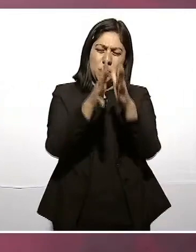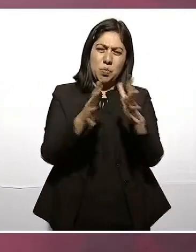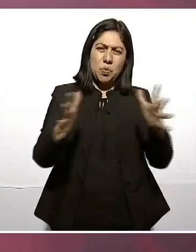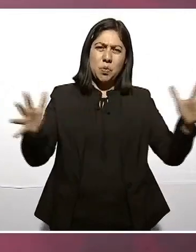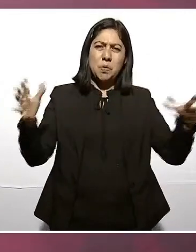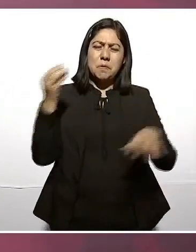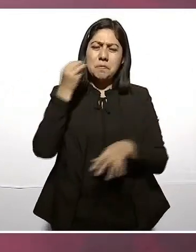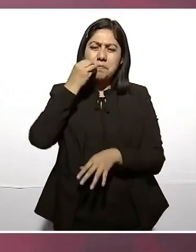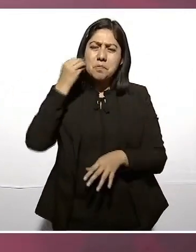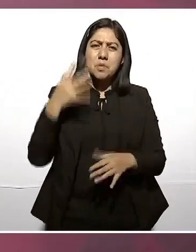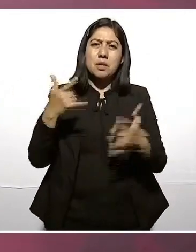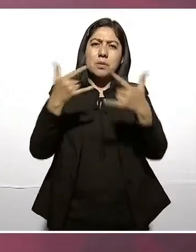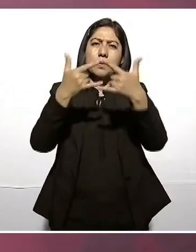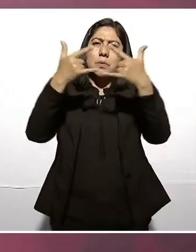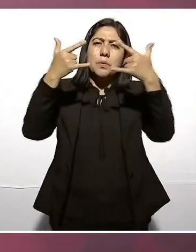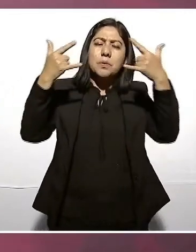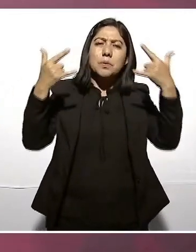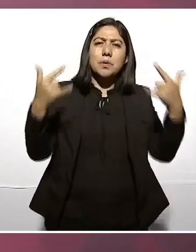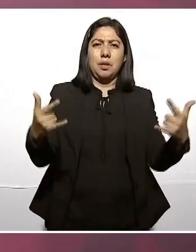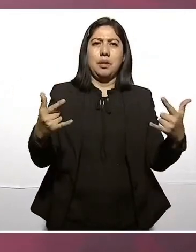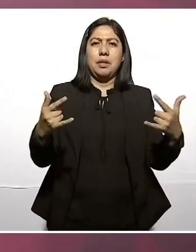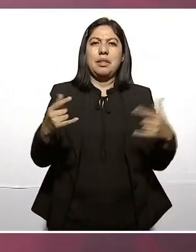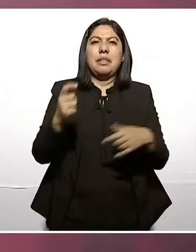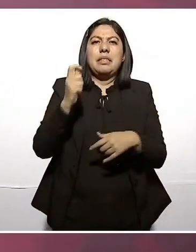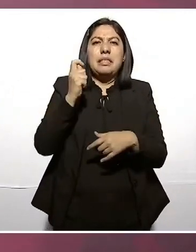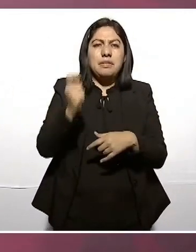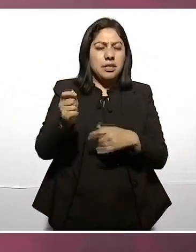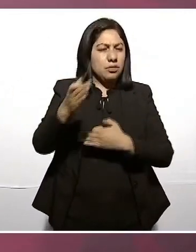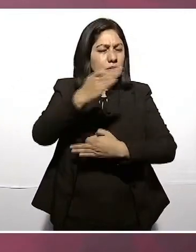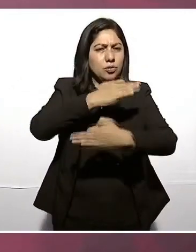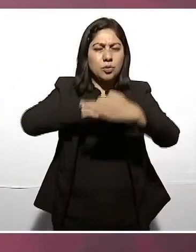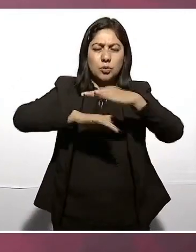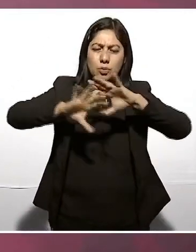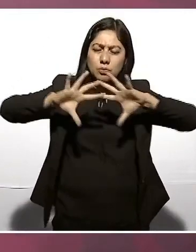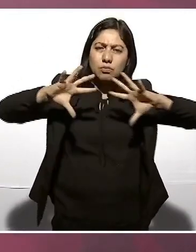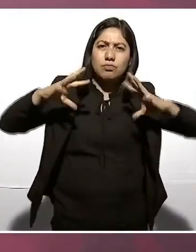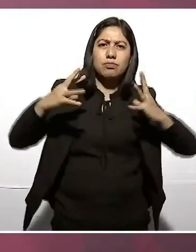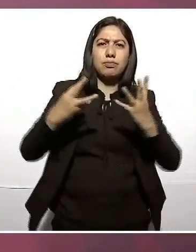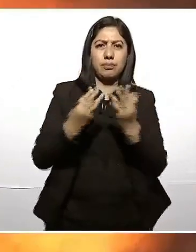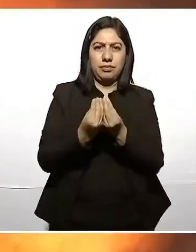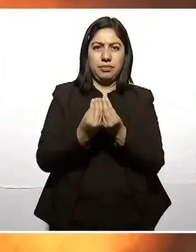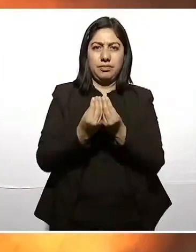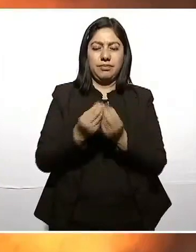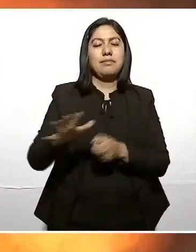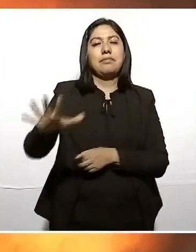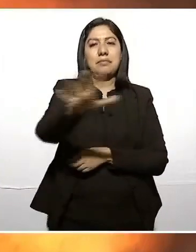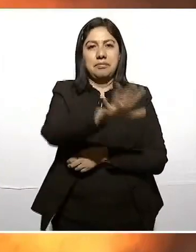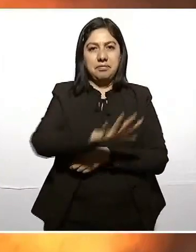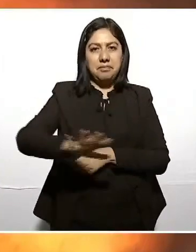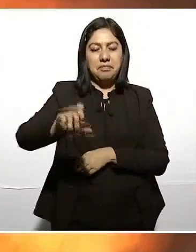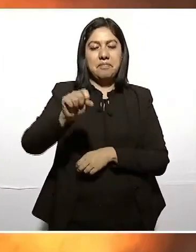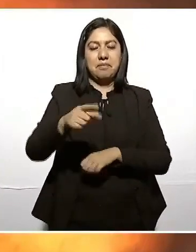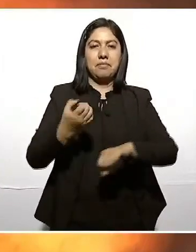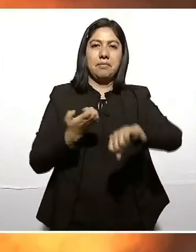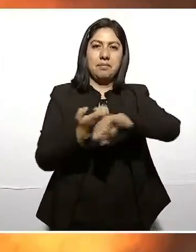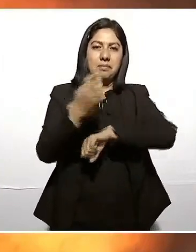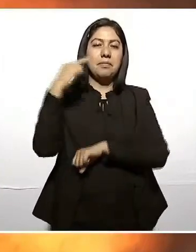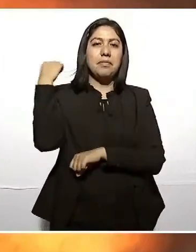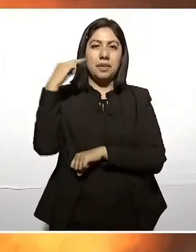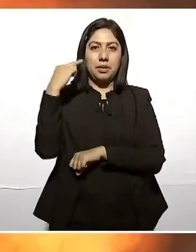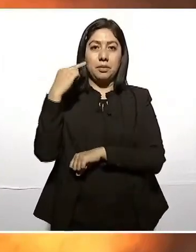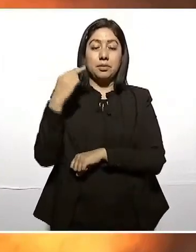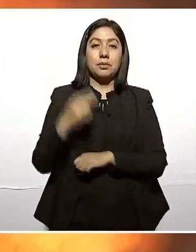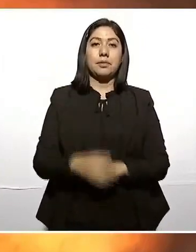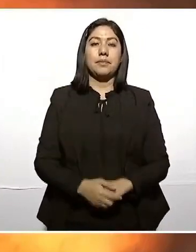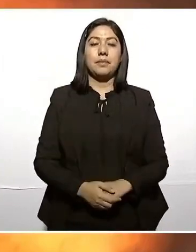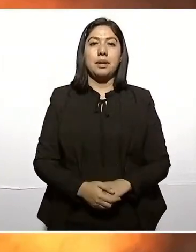es por entero el Estado de Veracruz. No